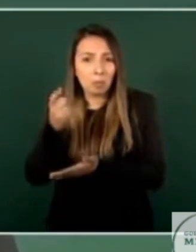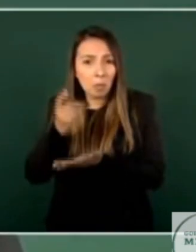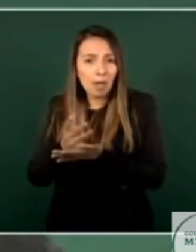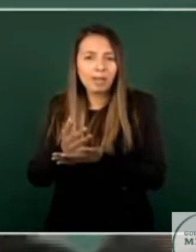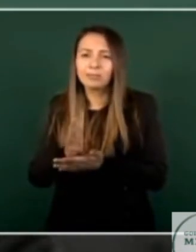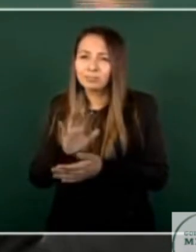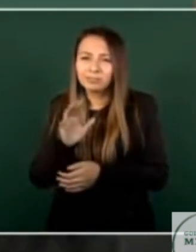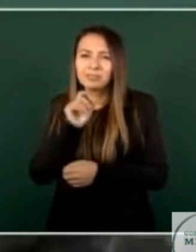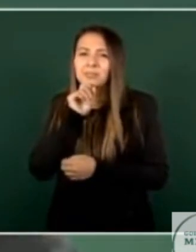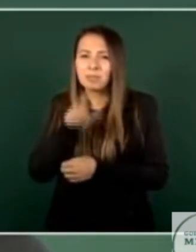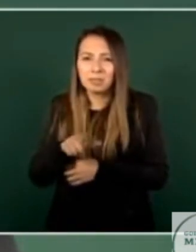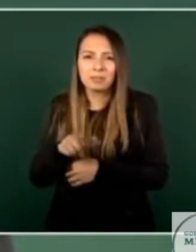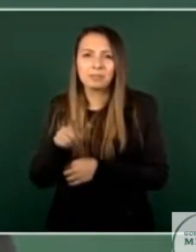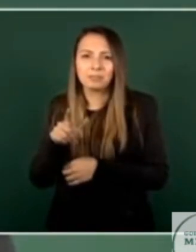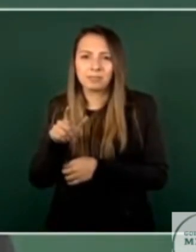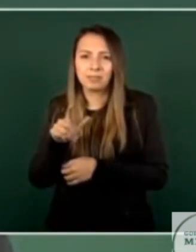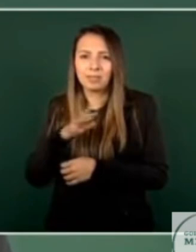más influyentes